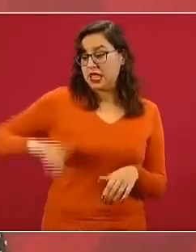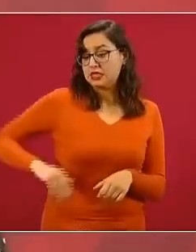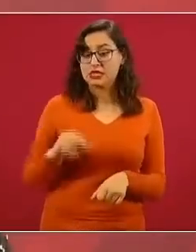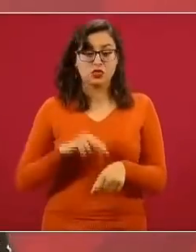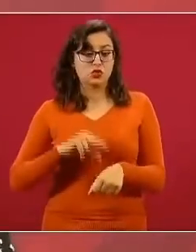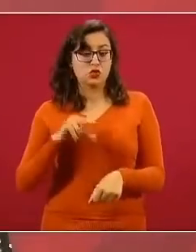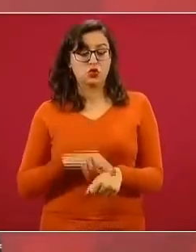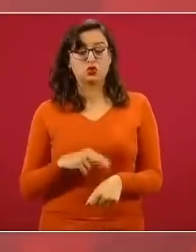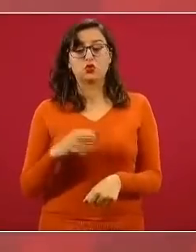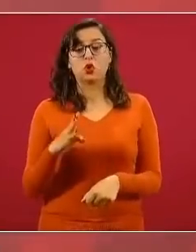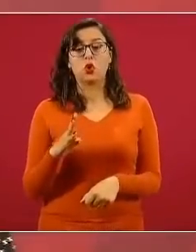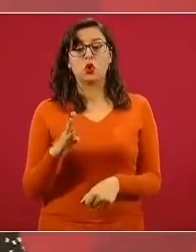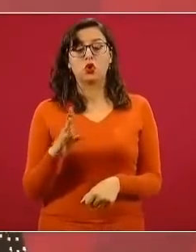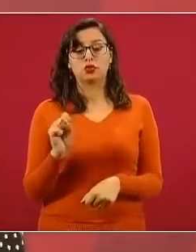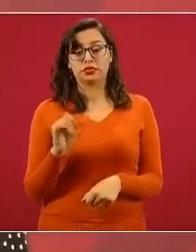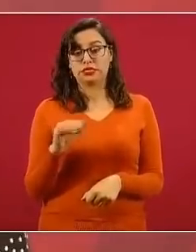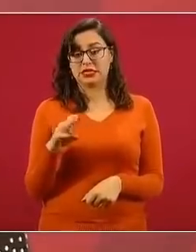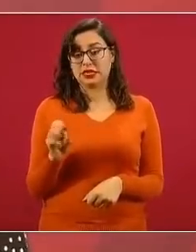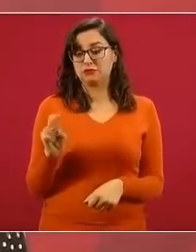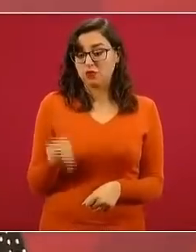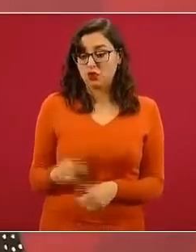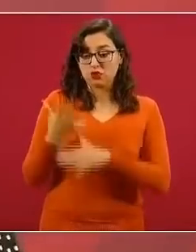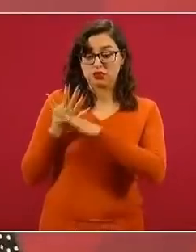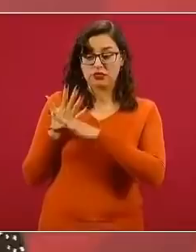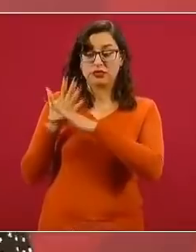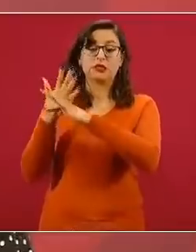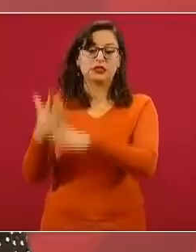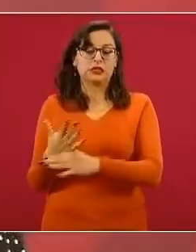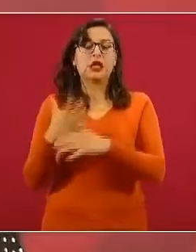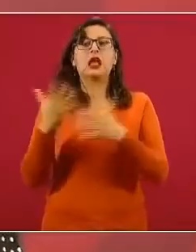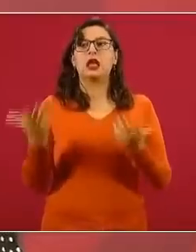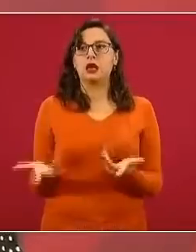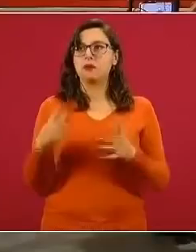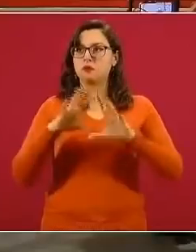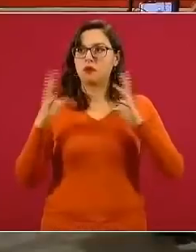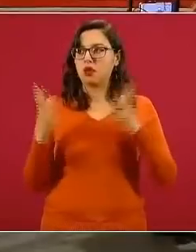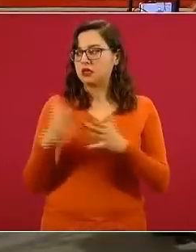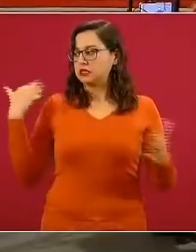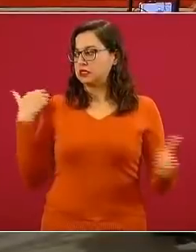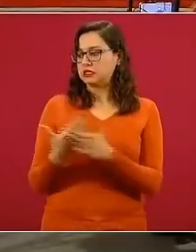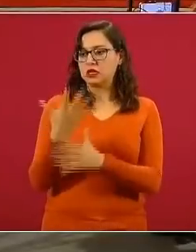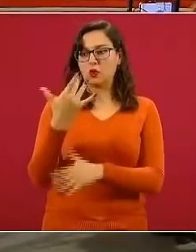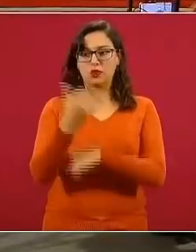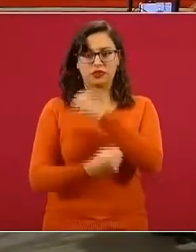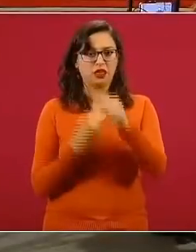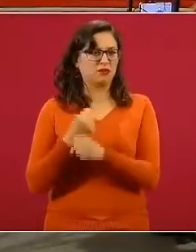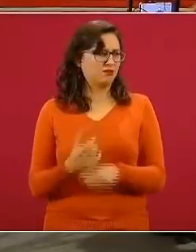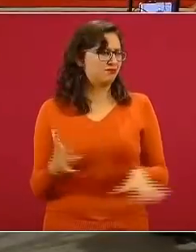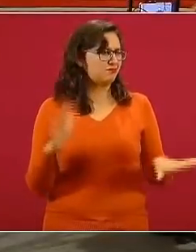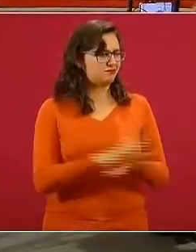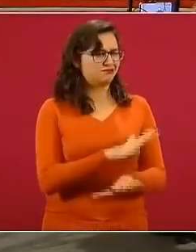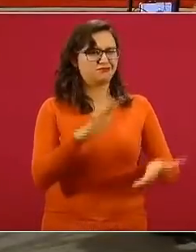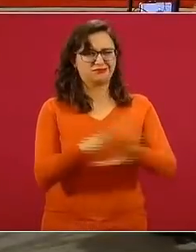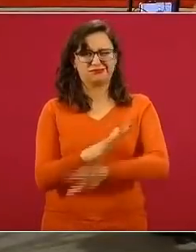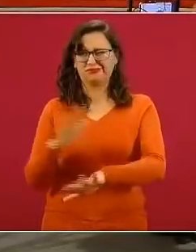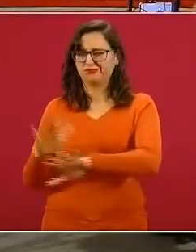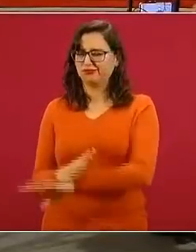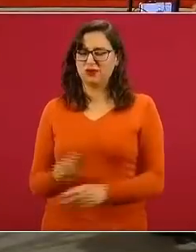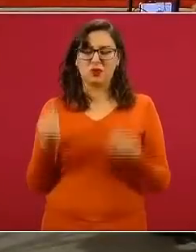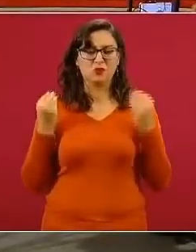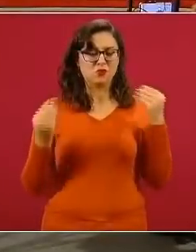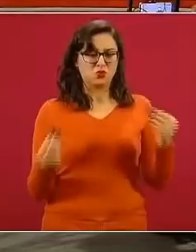últimos 40 años ha habido cambios demográficos, cambios nutricionales, cambios